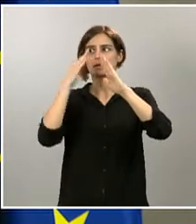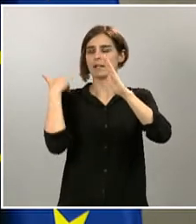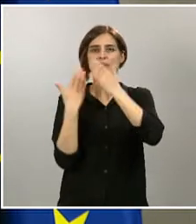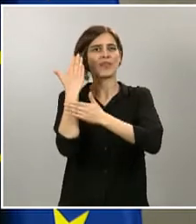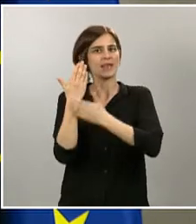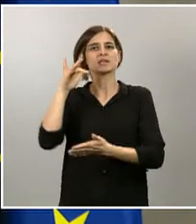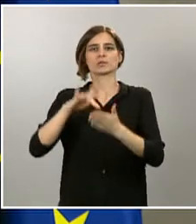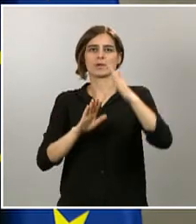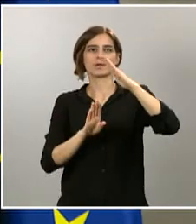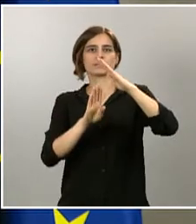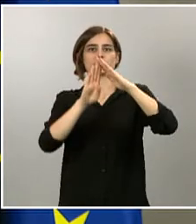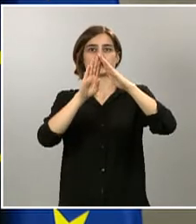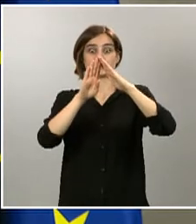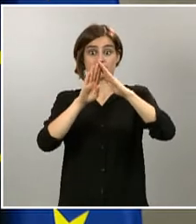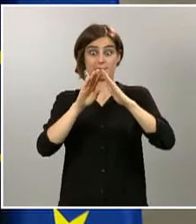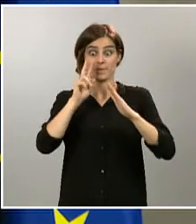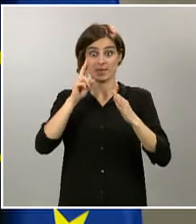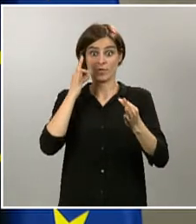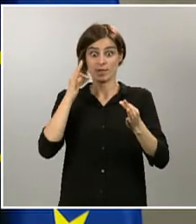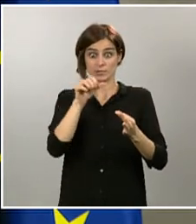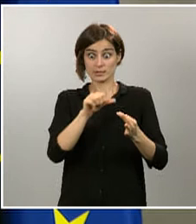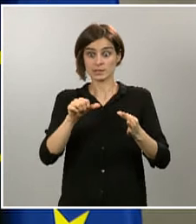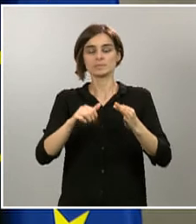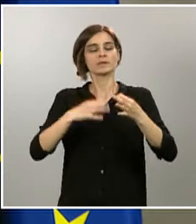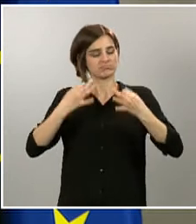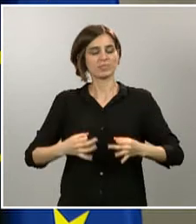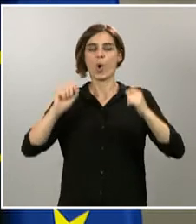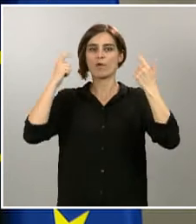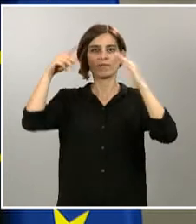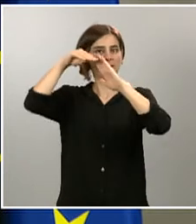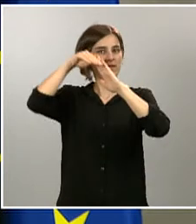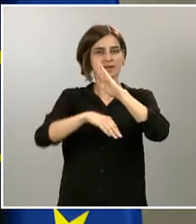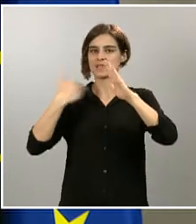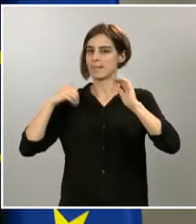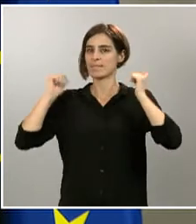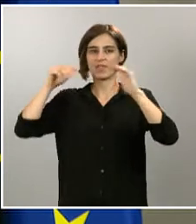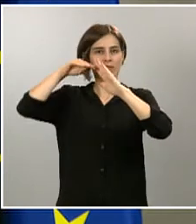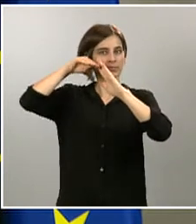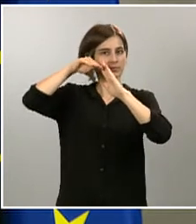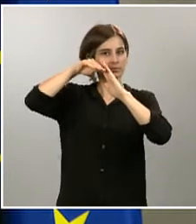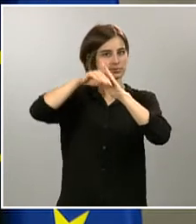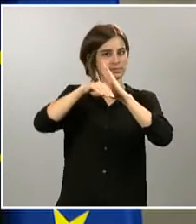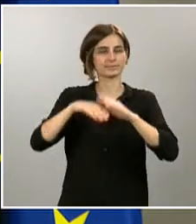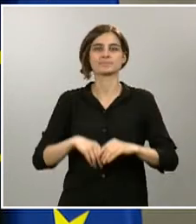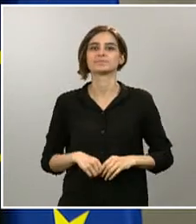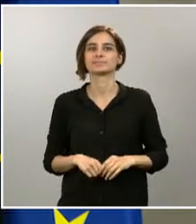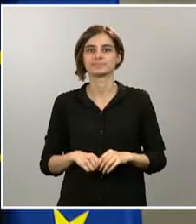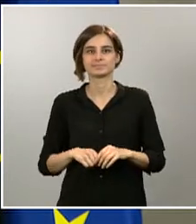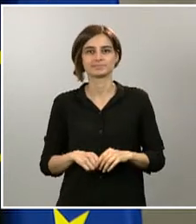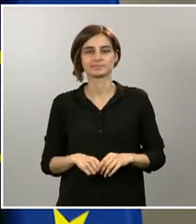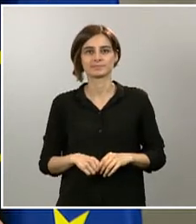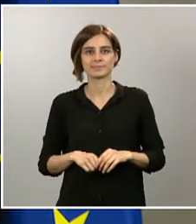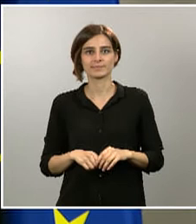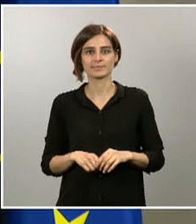que estamos viendo esta semana nos confirman que estamos doblando a la curva. Segunda cuestión que quería compartir con ustedes es,